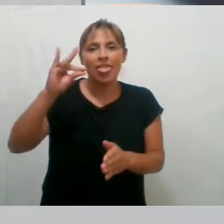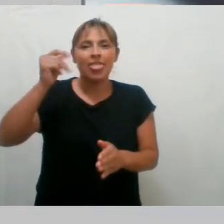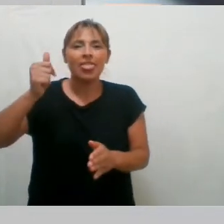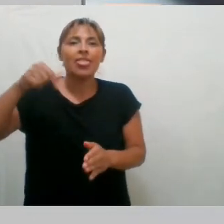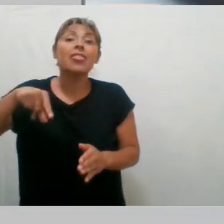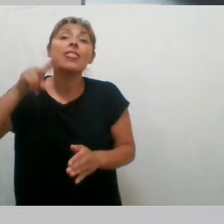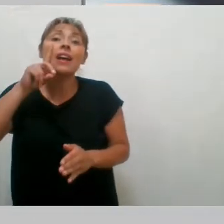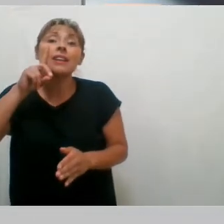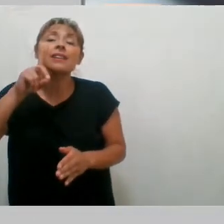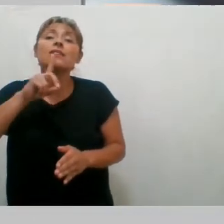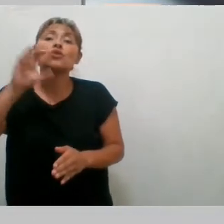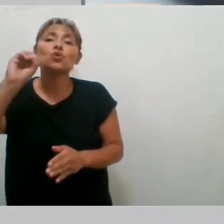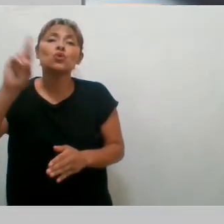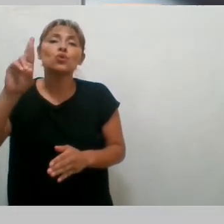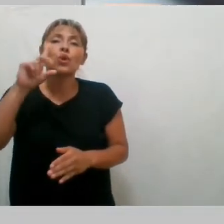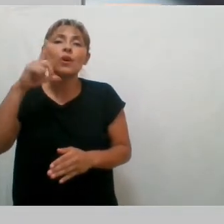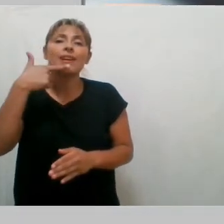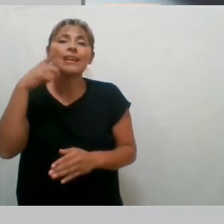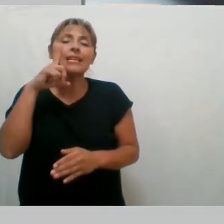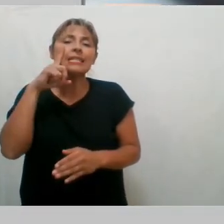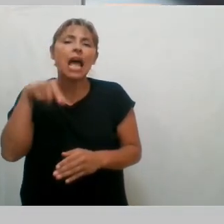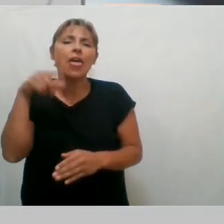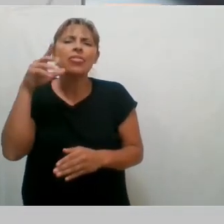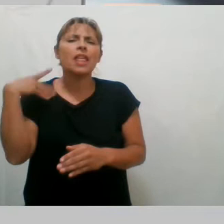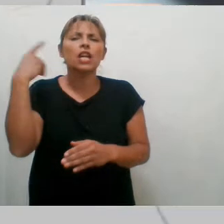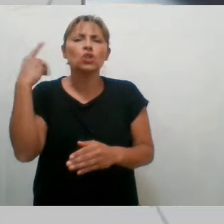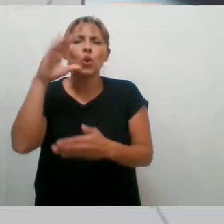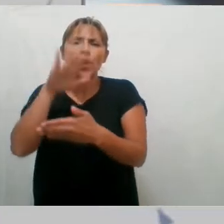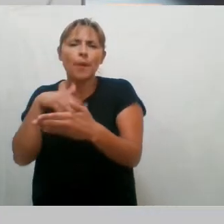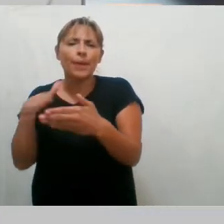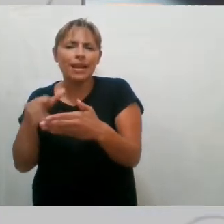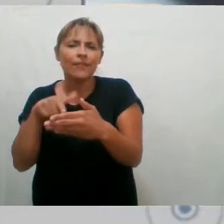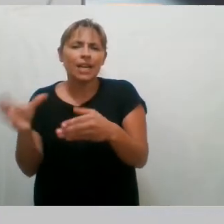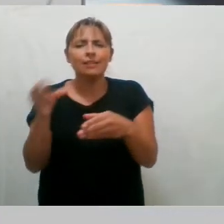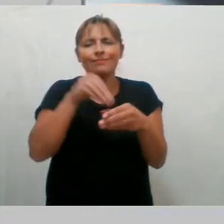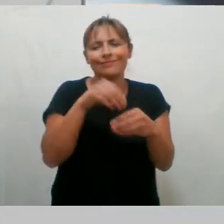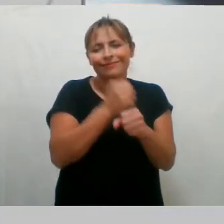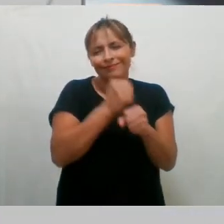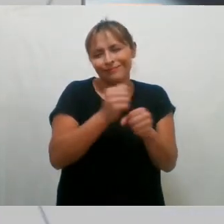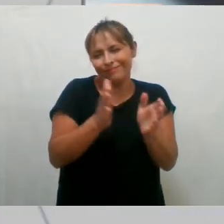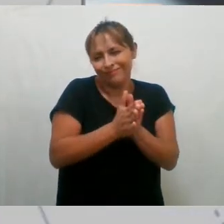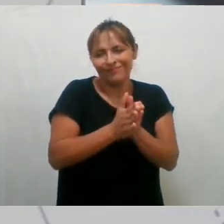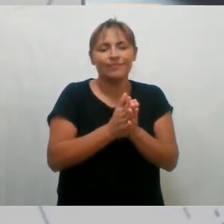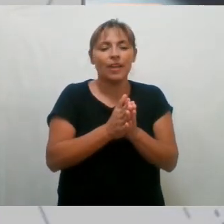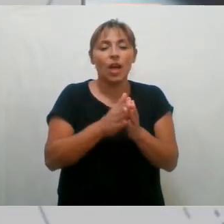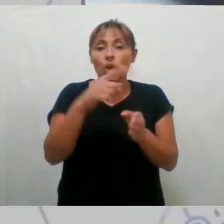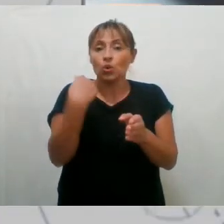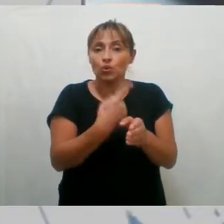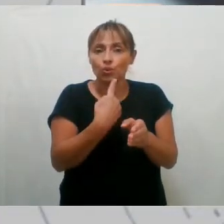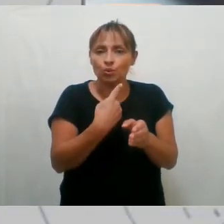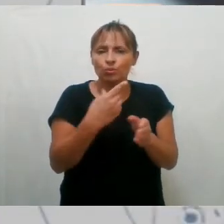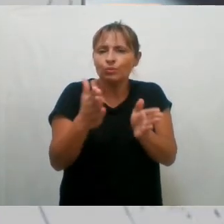directora de planificación que todos y todas conocemos del área de Ecopade, que junto con otras áreas, Ciencia y